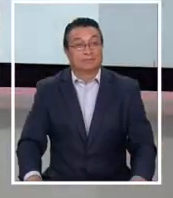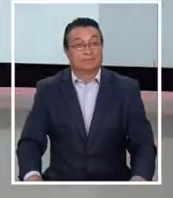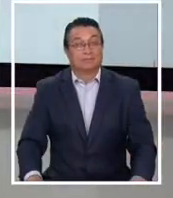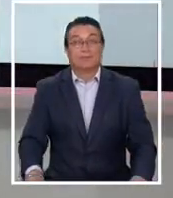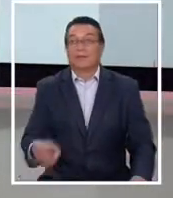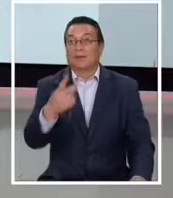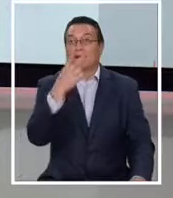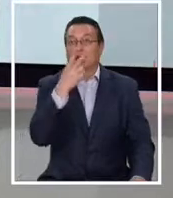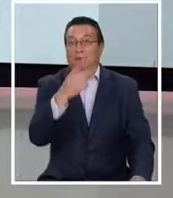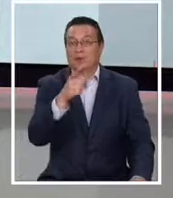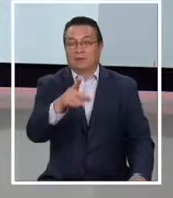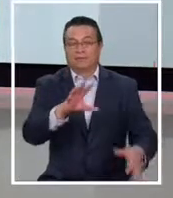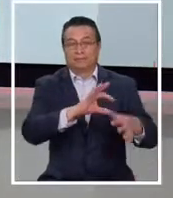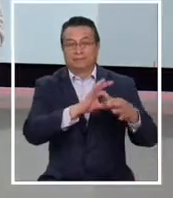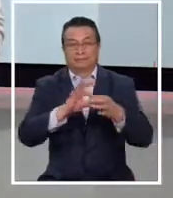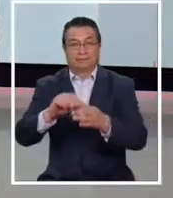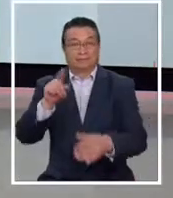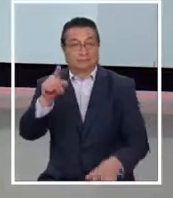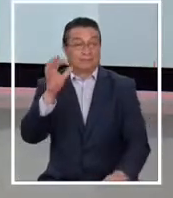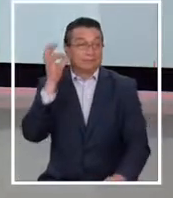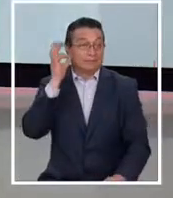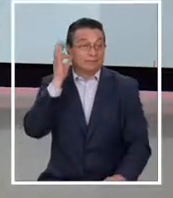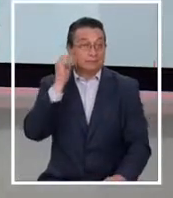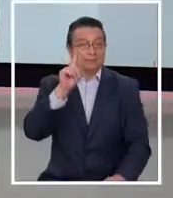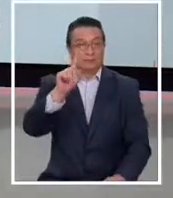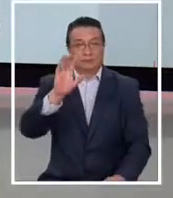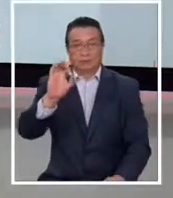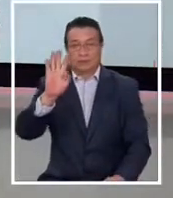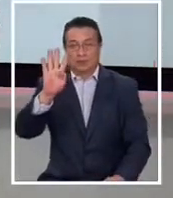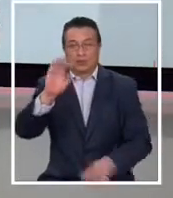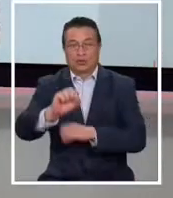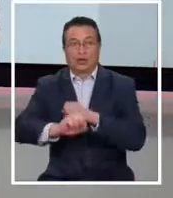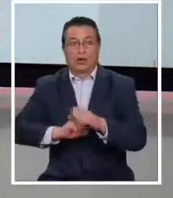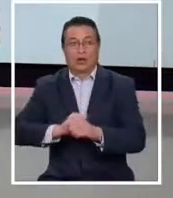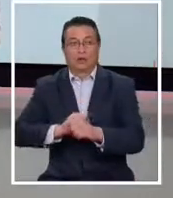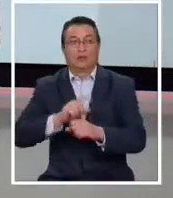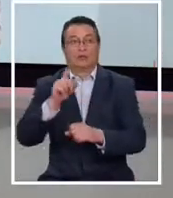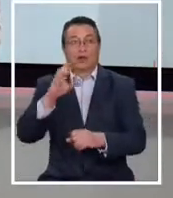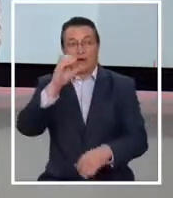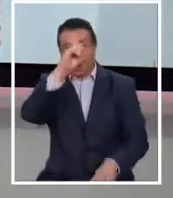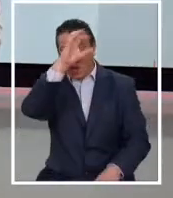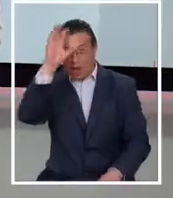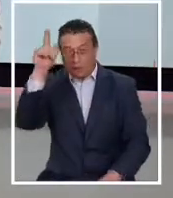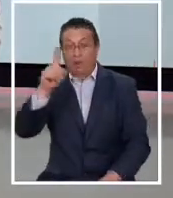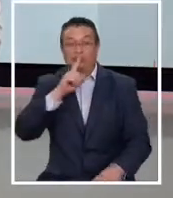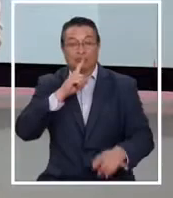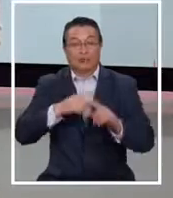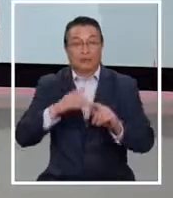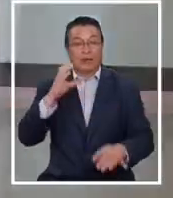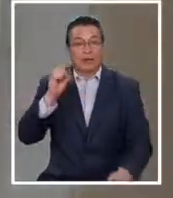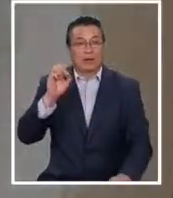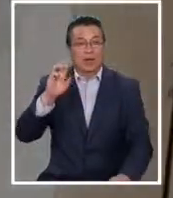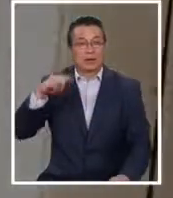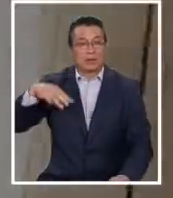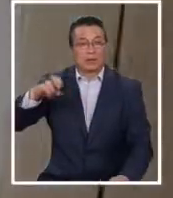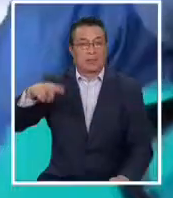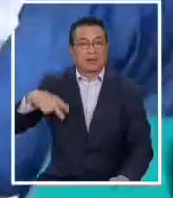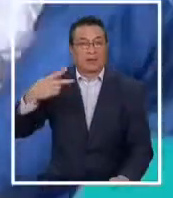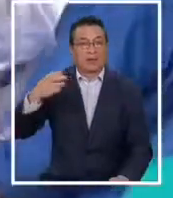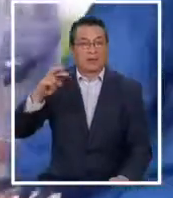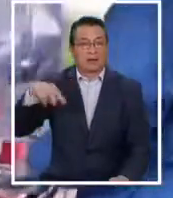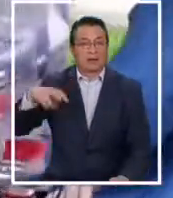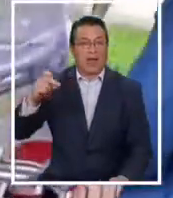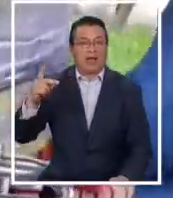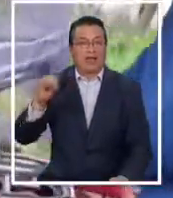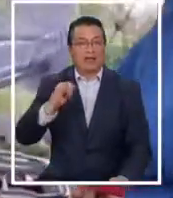Miren esta historia. Ella tiene 104 años, es colombiana y se llama Carmen Hernández. ¿Y por qué esta